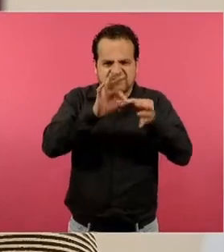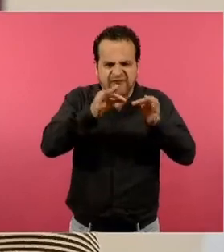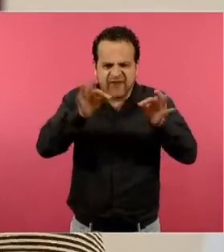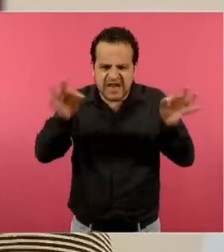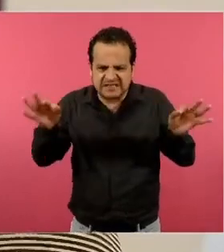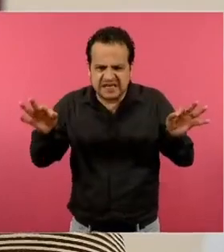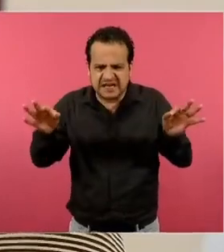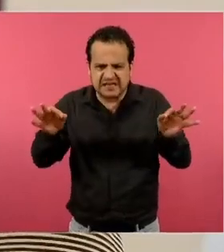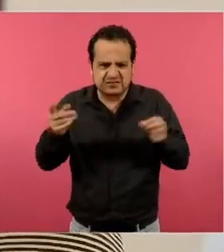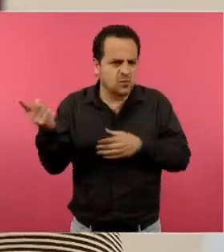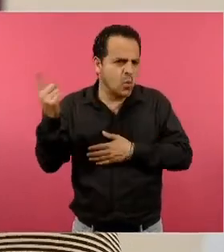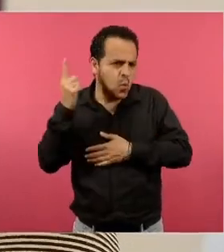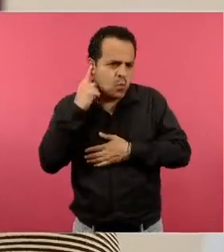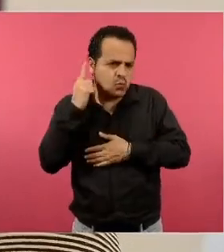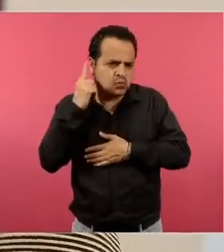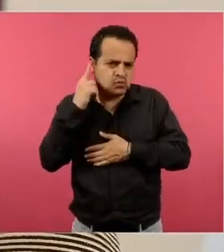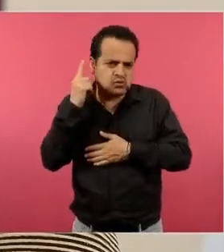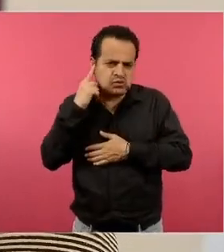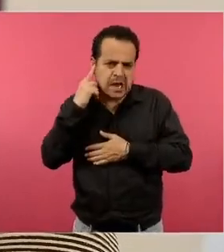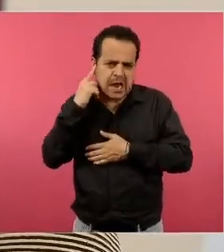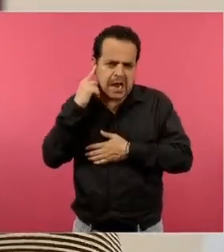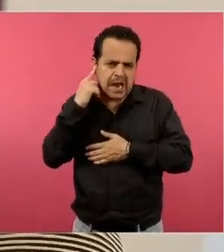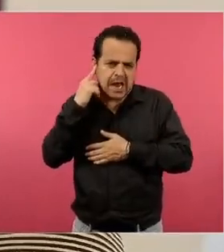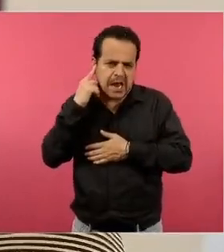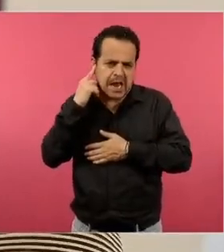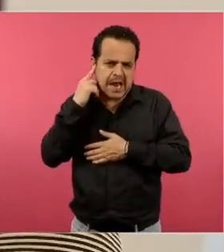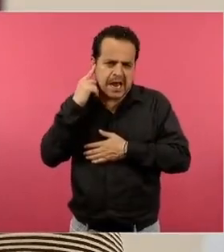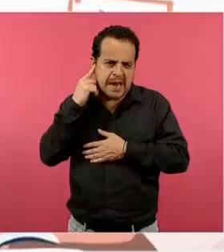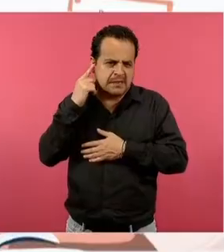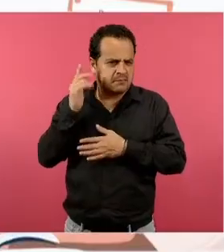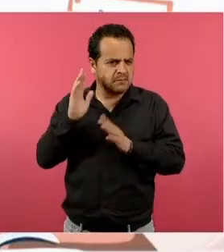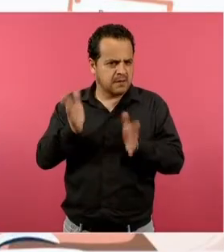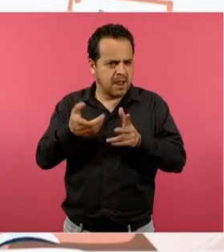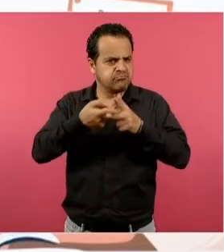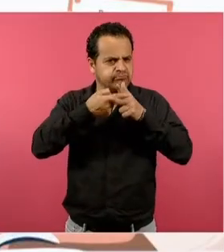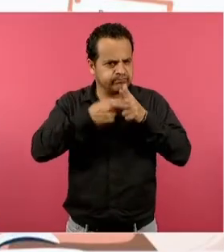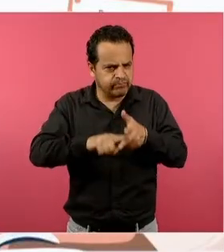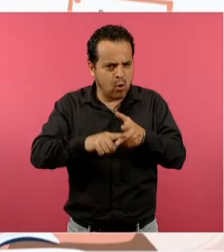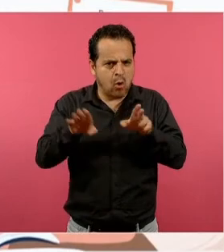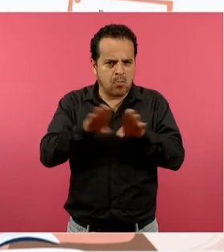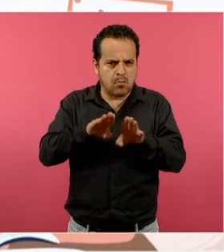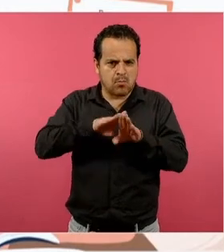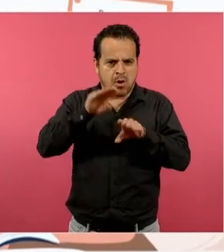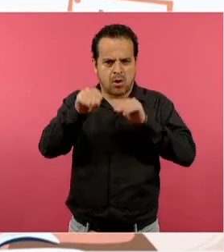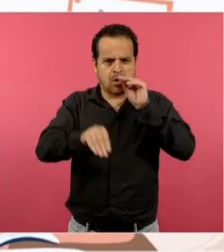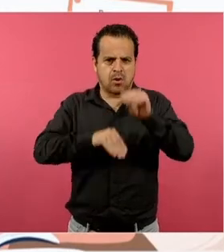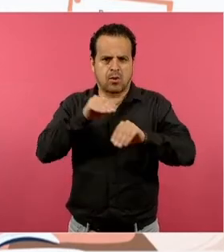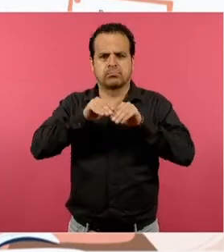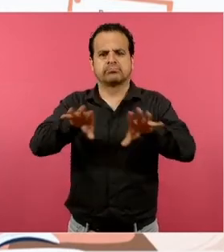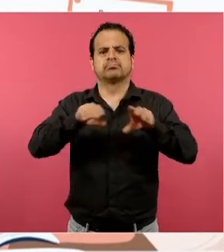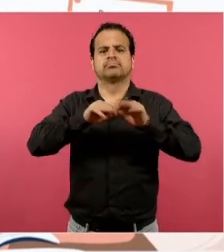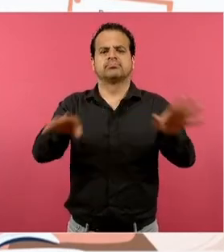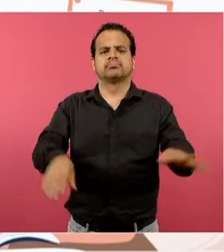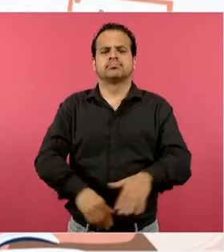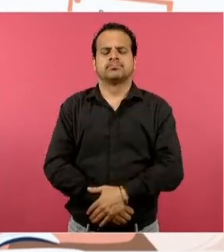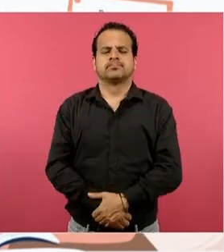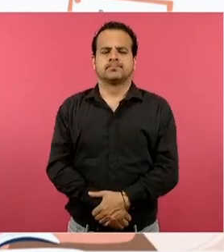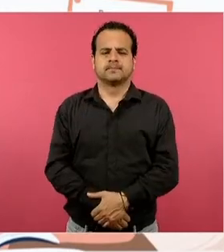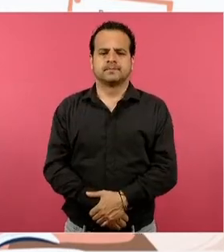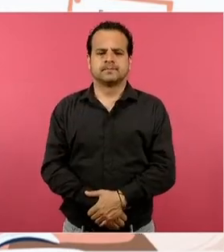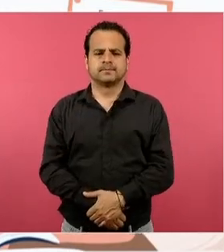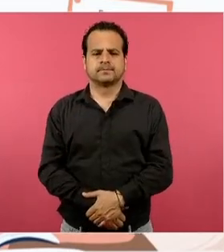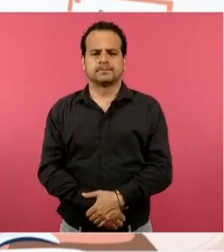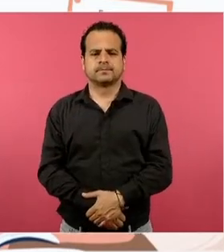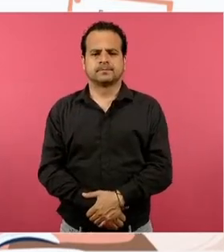estos días que consideramos ha entrado en una etapa de profundización, en una etapa de socialización sobre los materiales